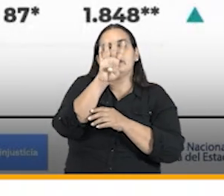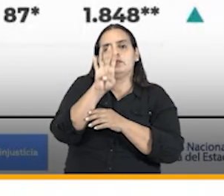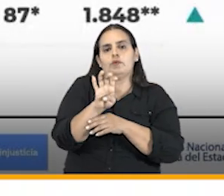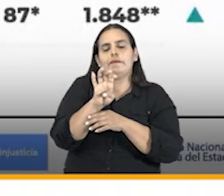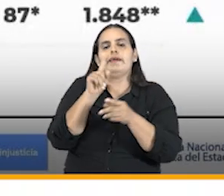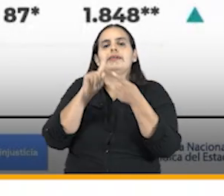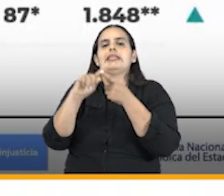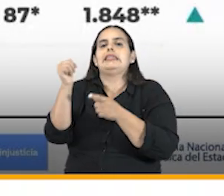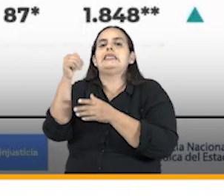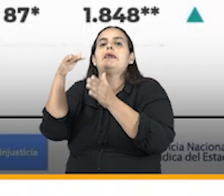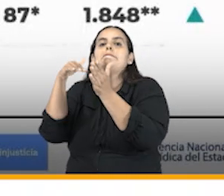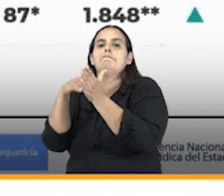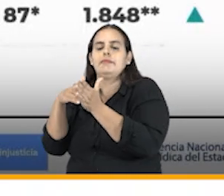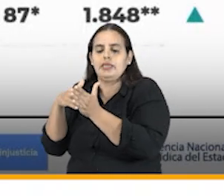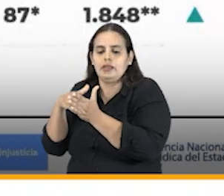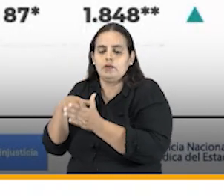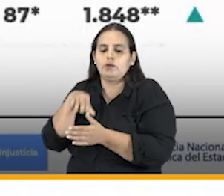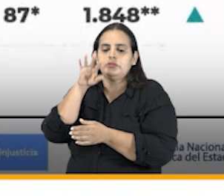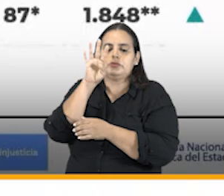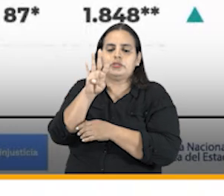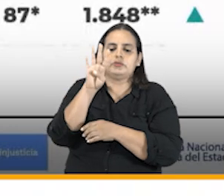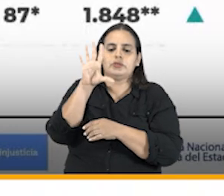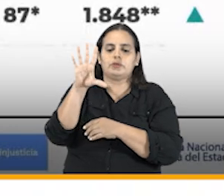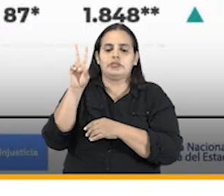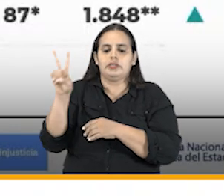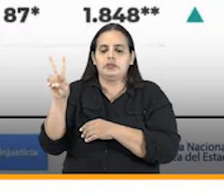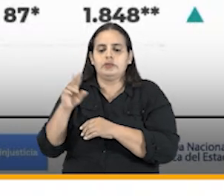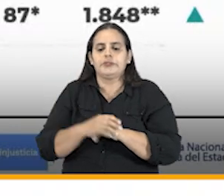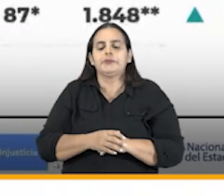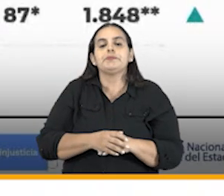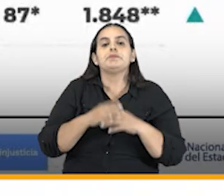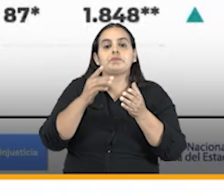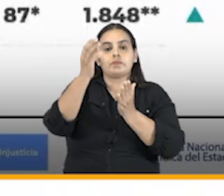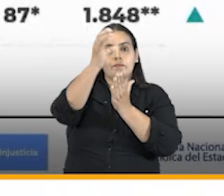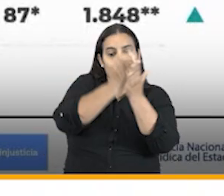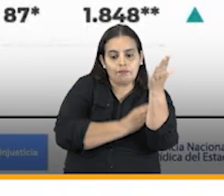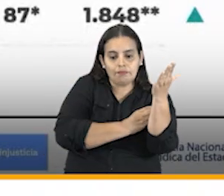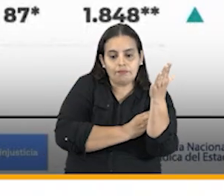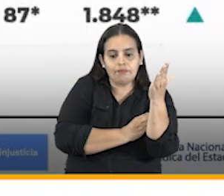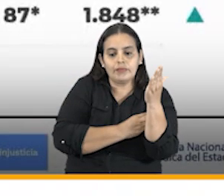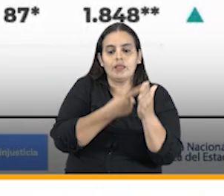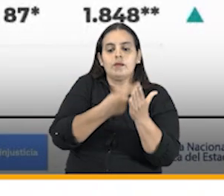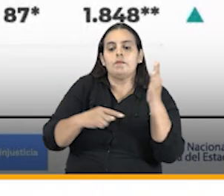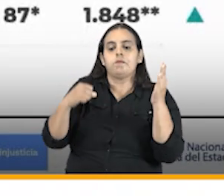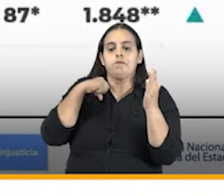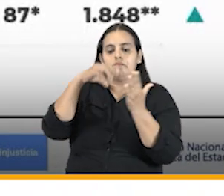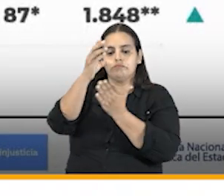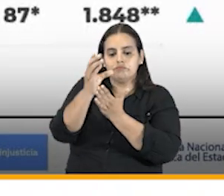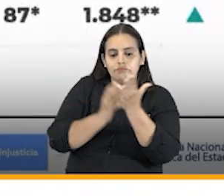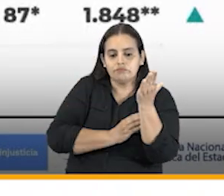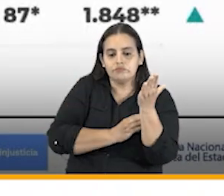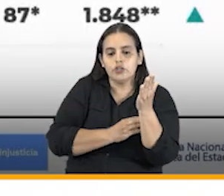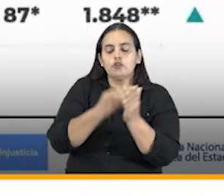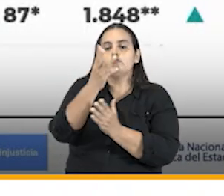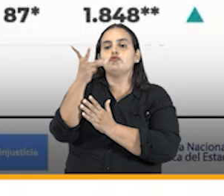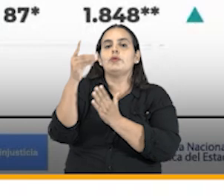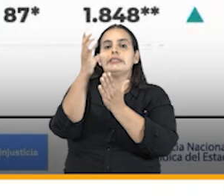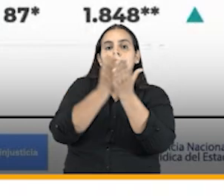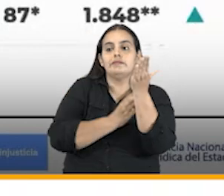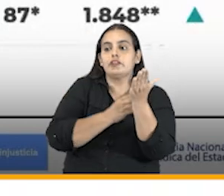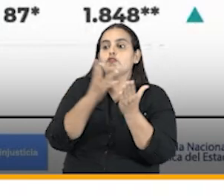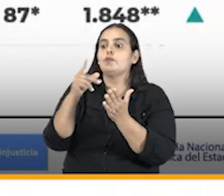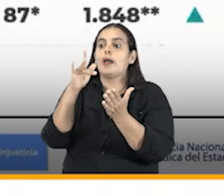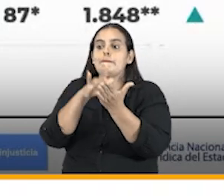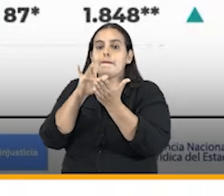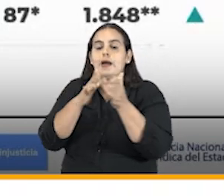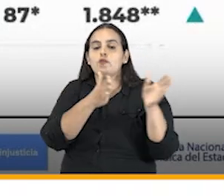a 10.452 los certificados expedidos las cantidades el número de personas